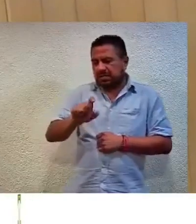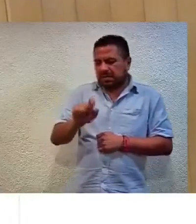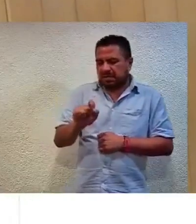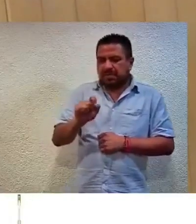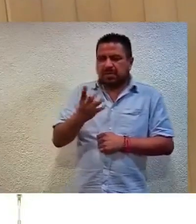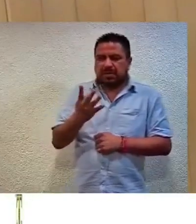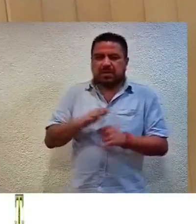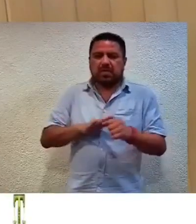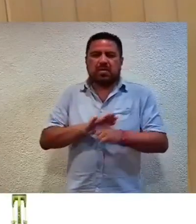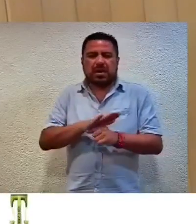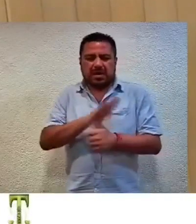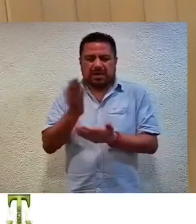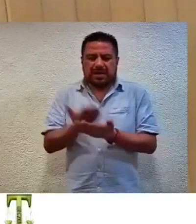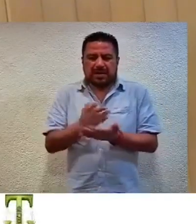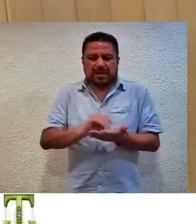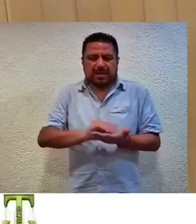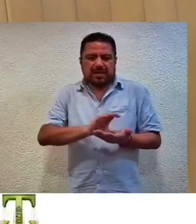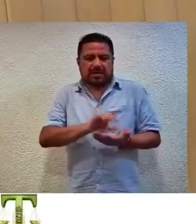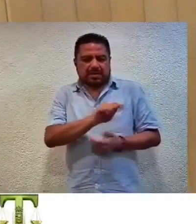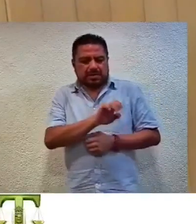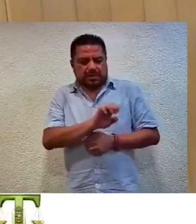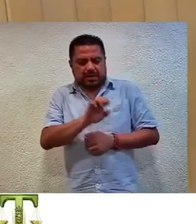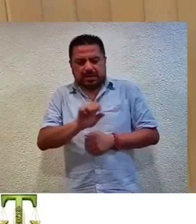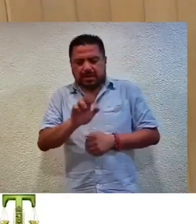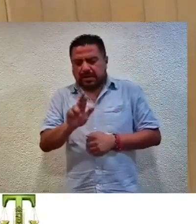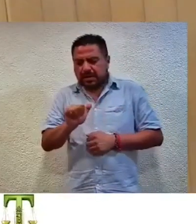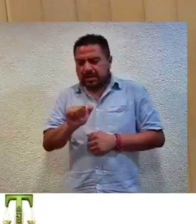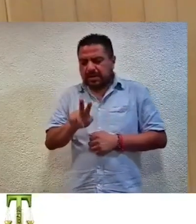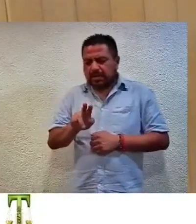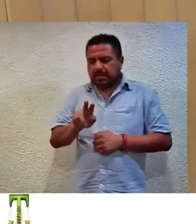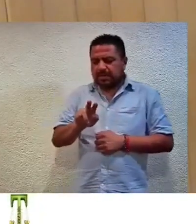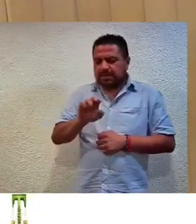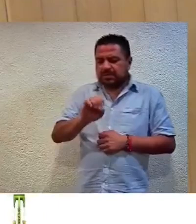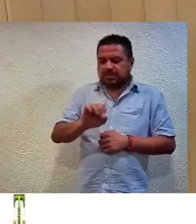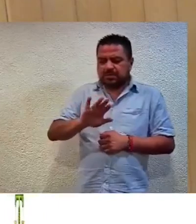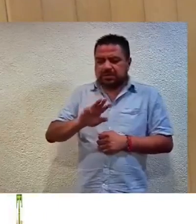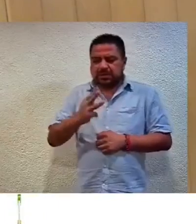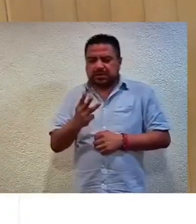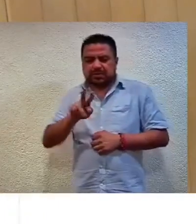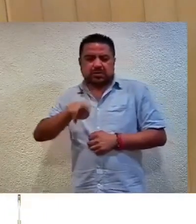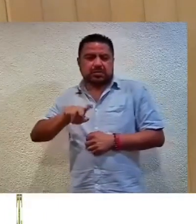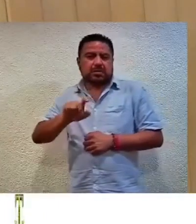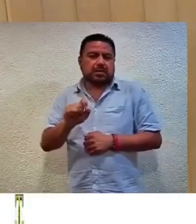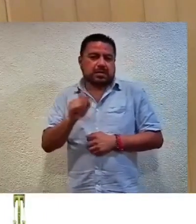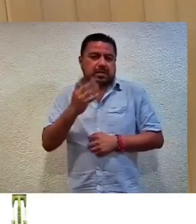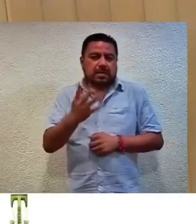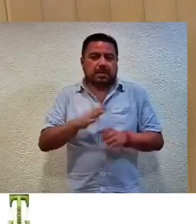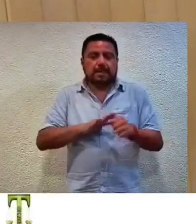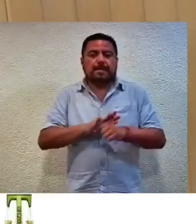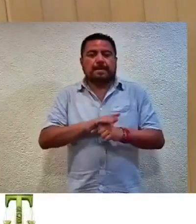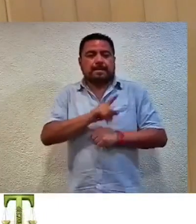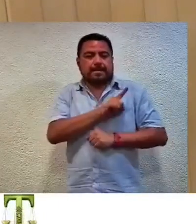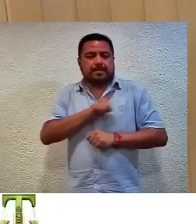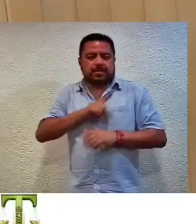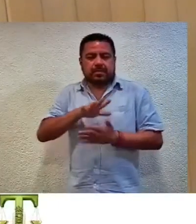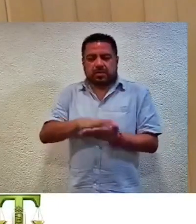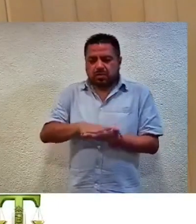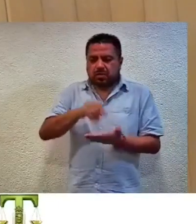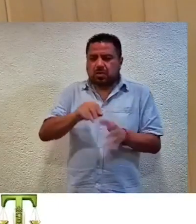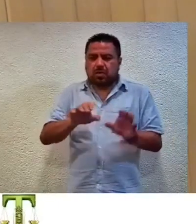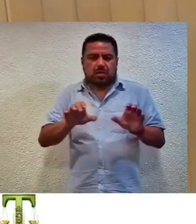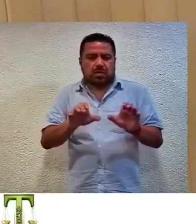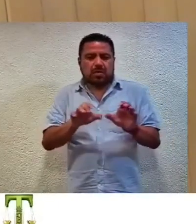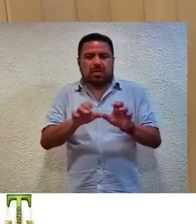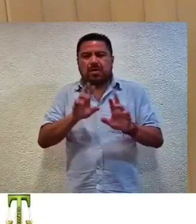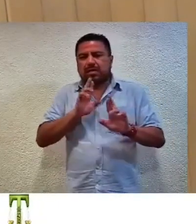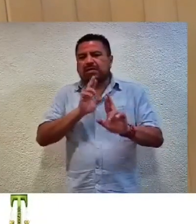al expediente TEE-RAP-053-2024, debiendo glosarse copia certificada de la